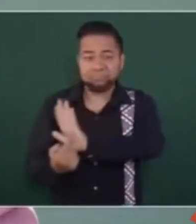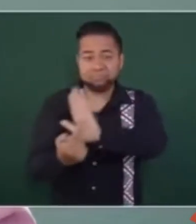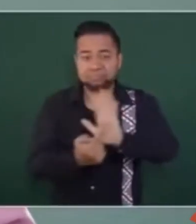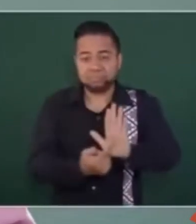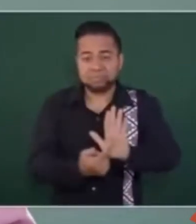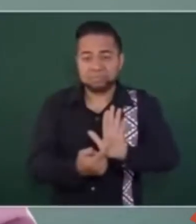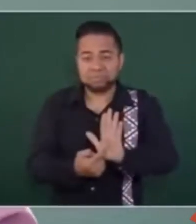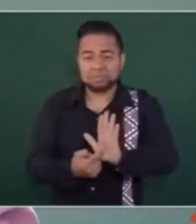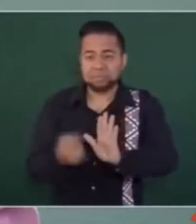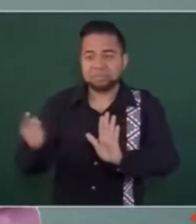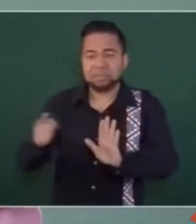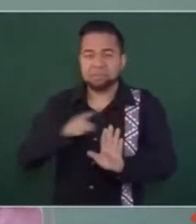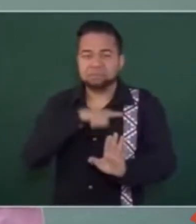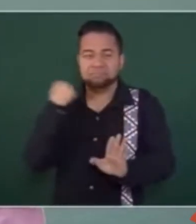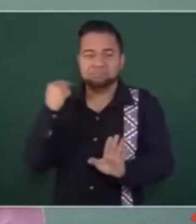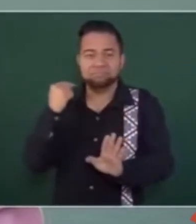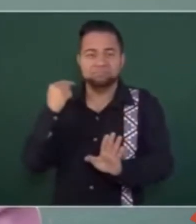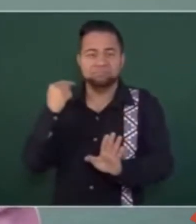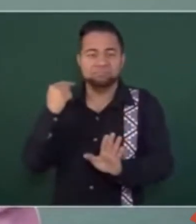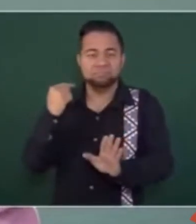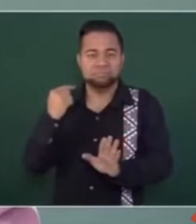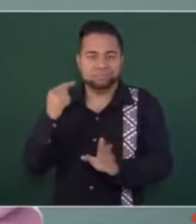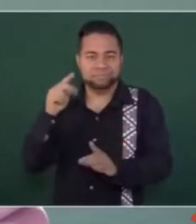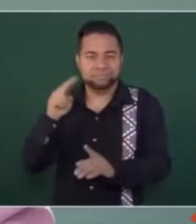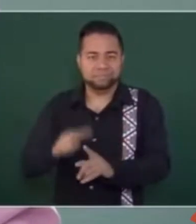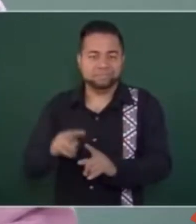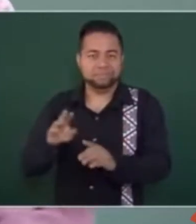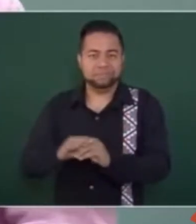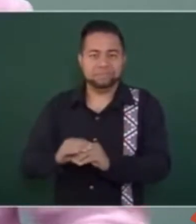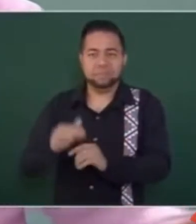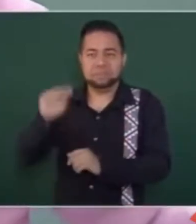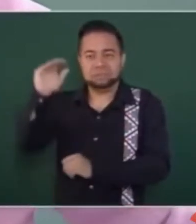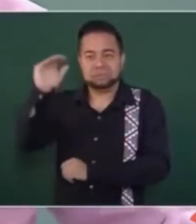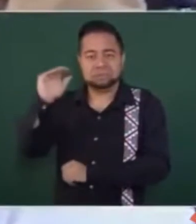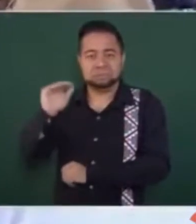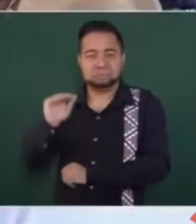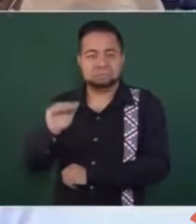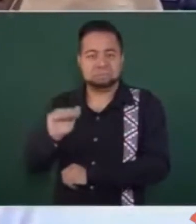se empieza a caer y ya